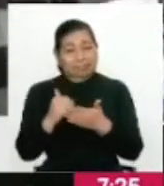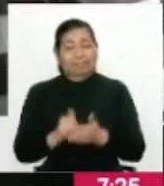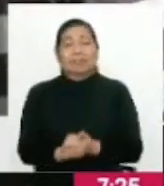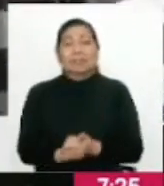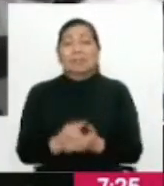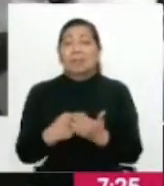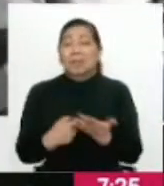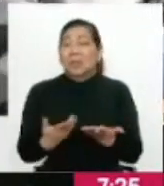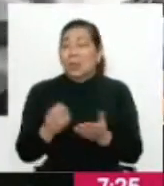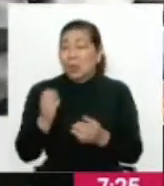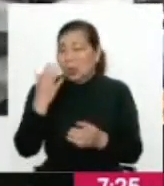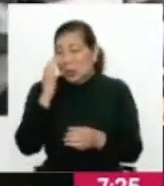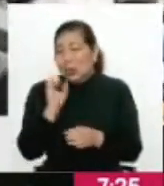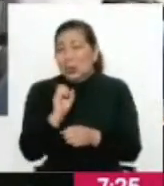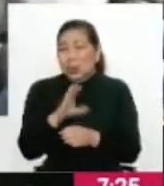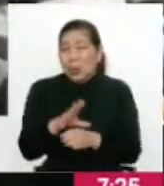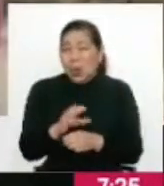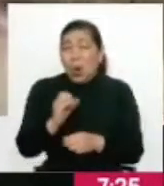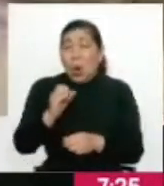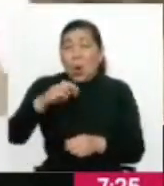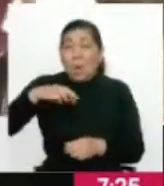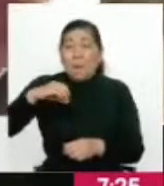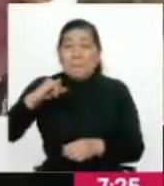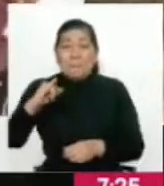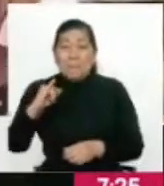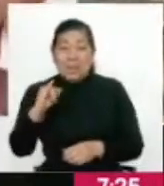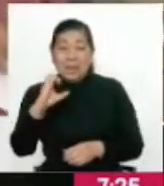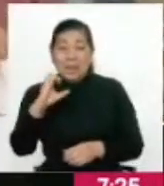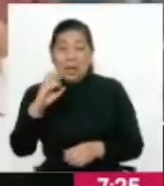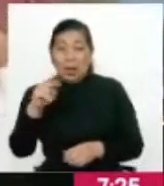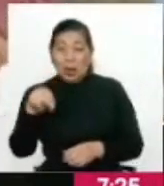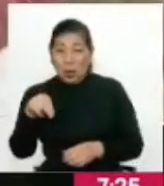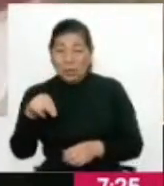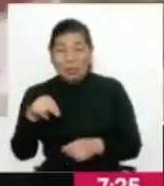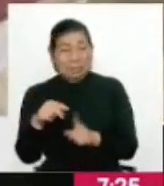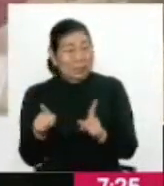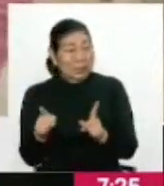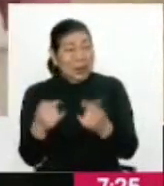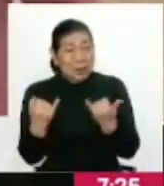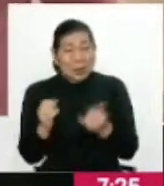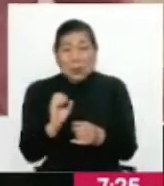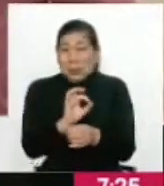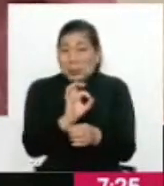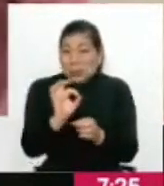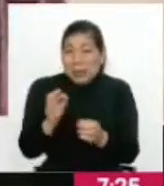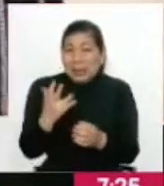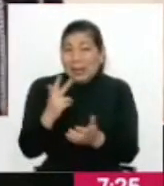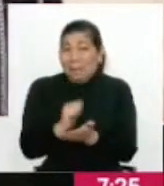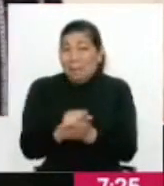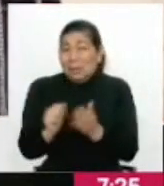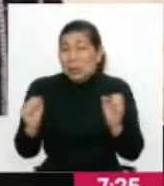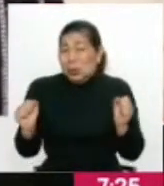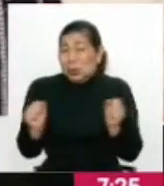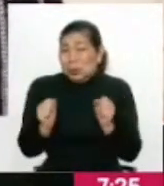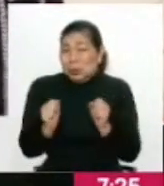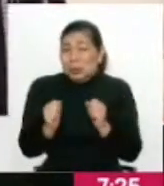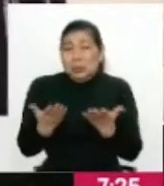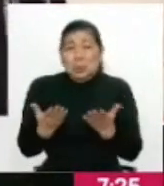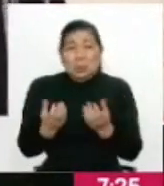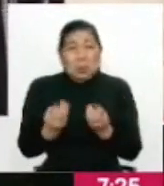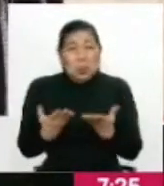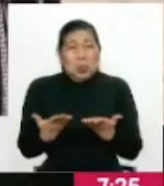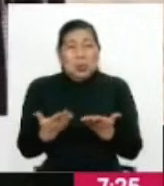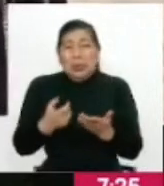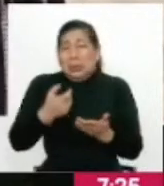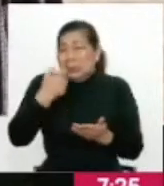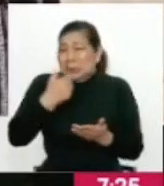¿no? Porque es tan contagioso a Omicron y estamos en una situación en este momento, en esta estación de tres meses de invierno, que han pasado muchos